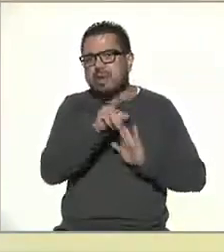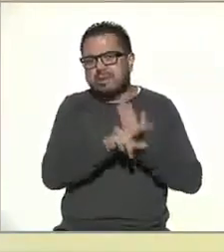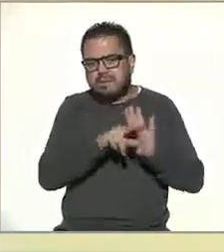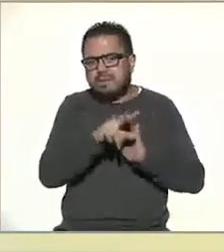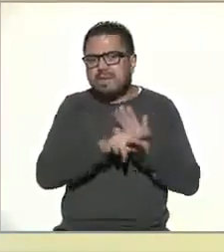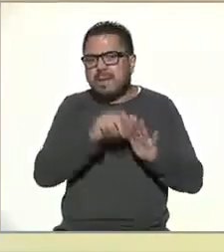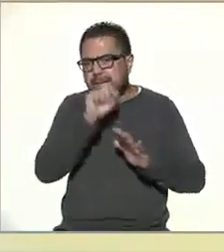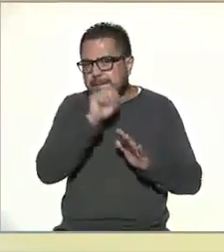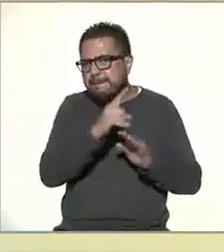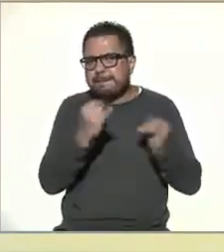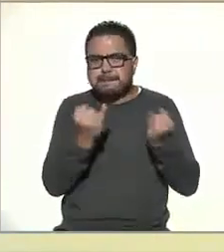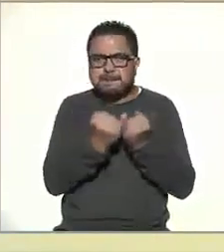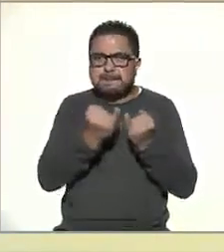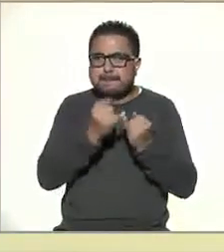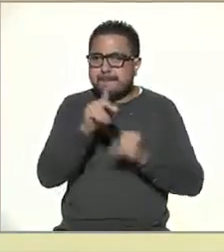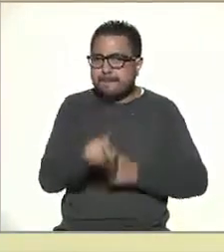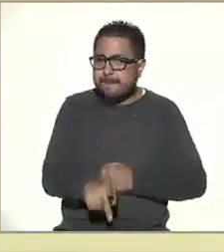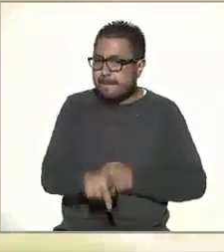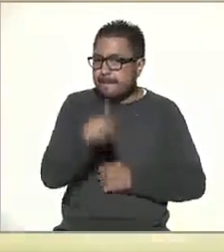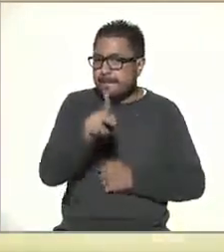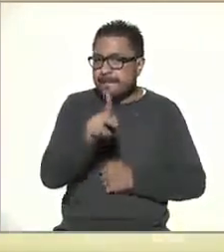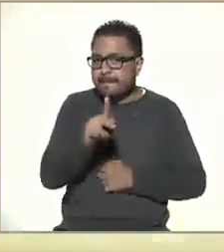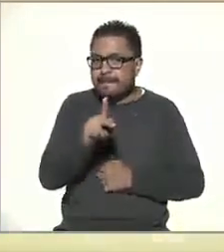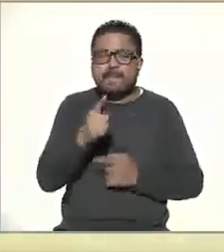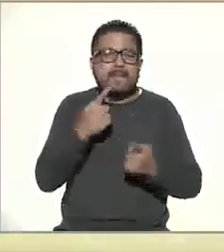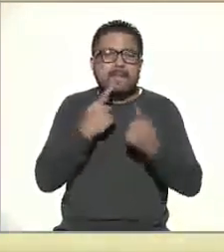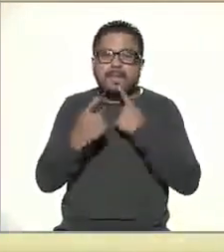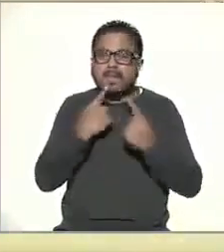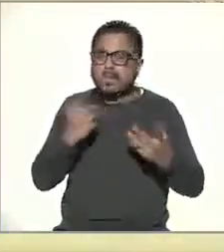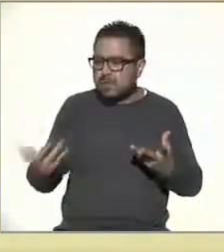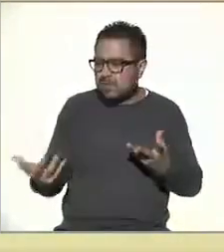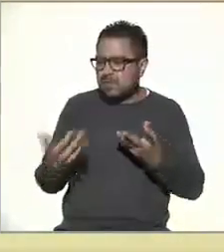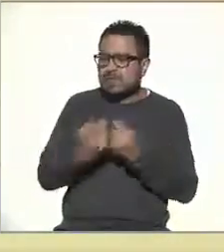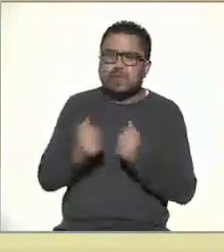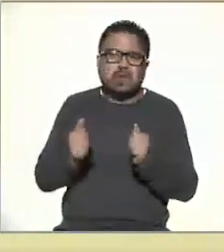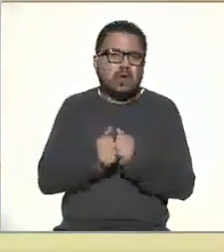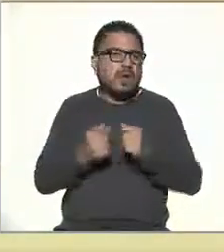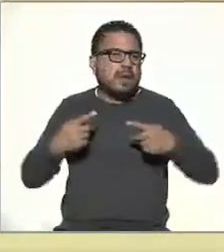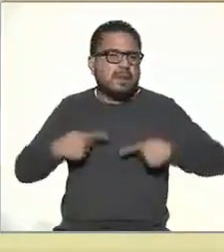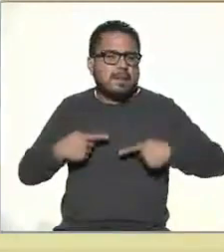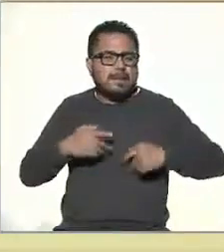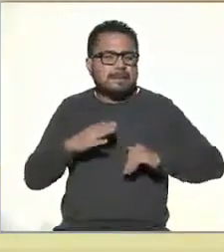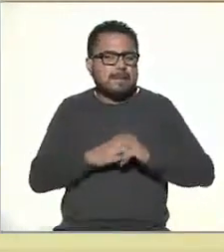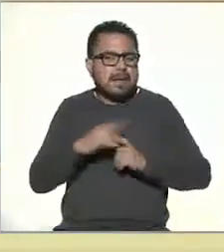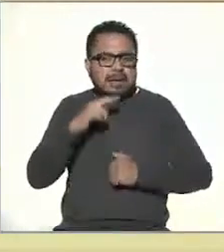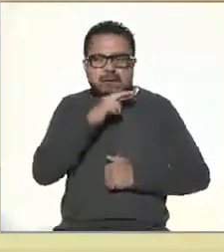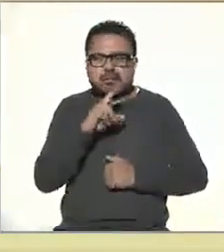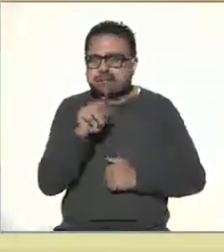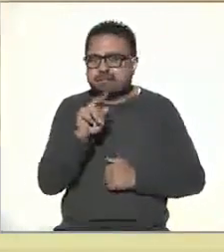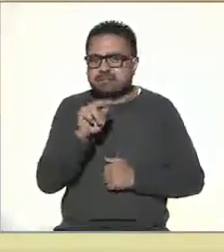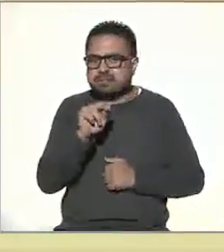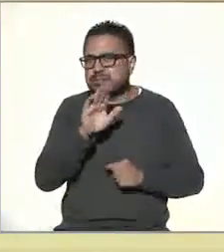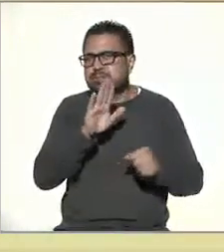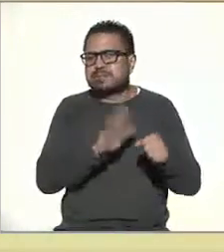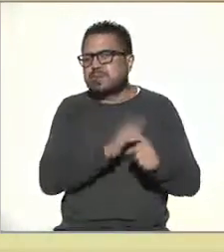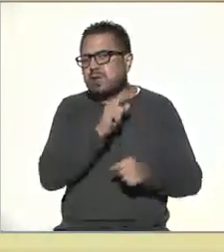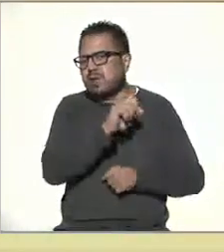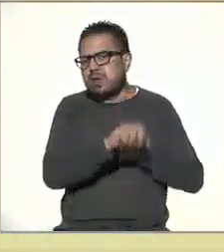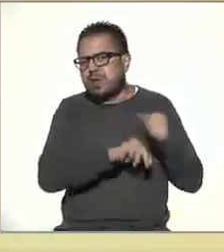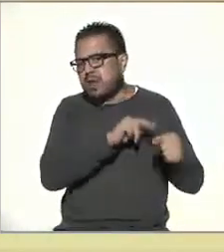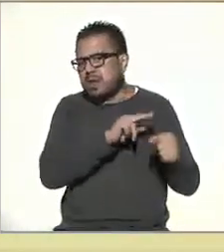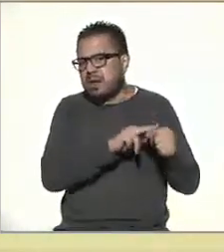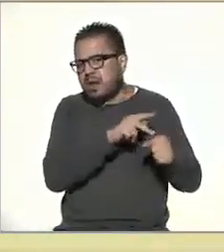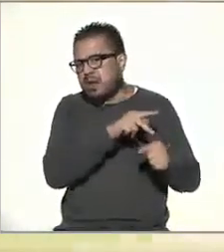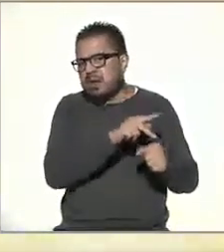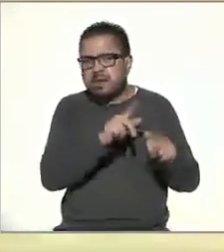también, pero la interacción con el público no es tan inmediata, aunque por la naturaleza